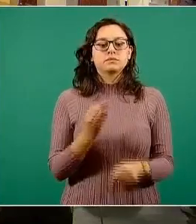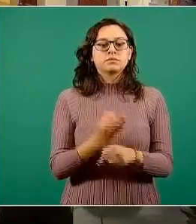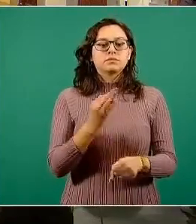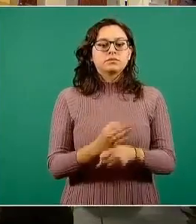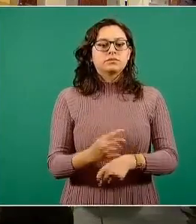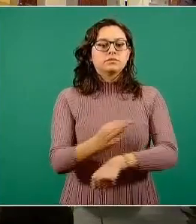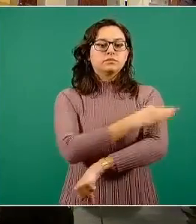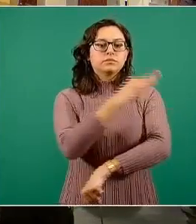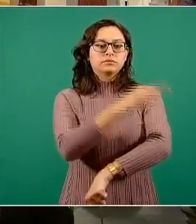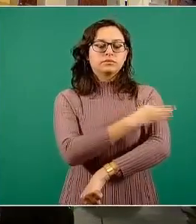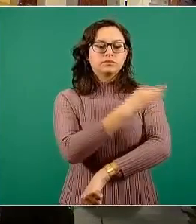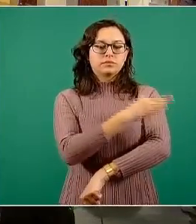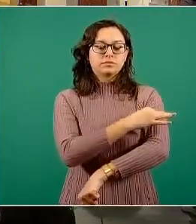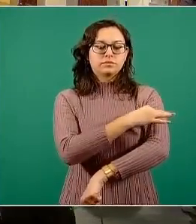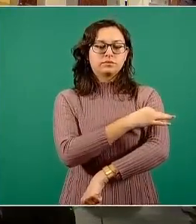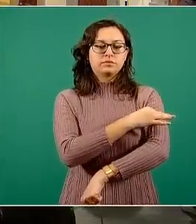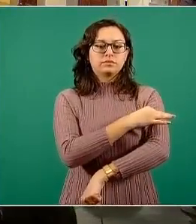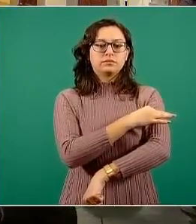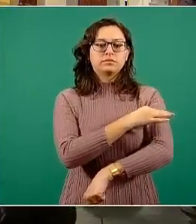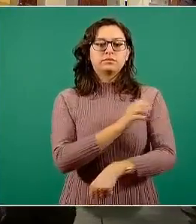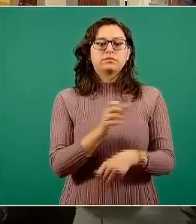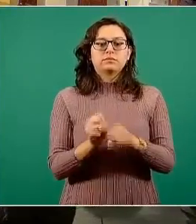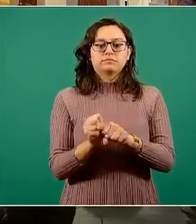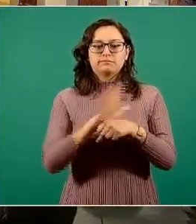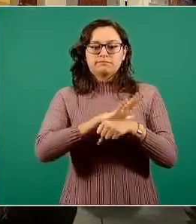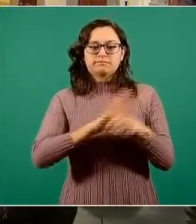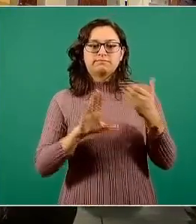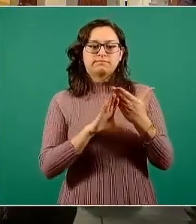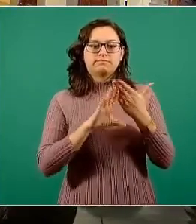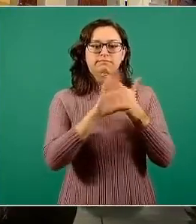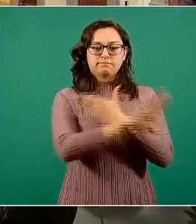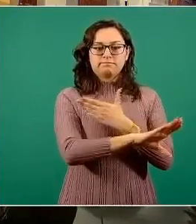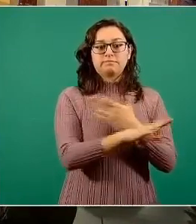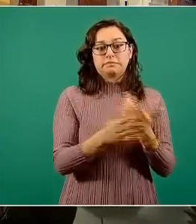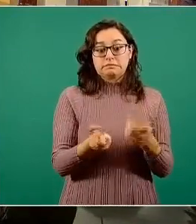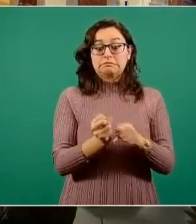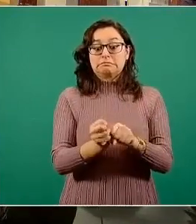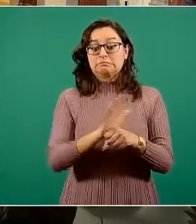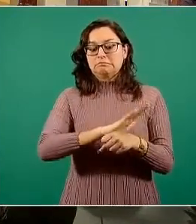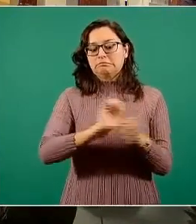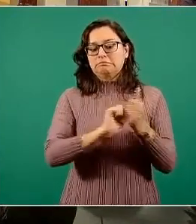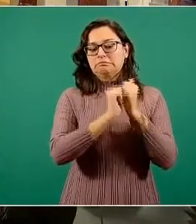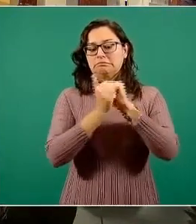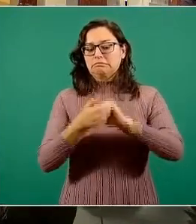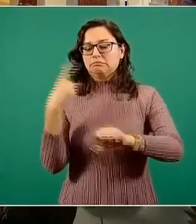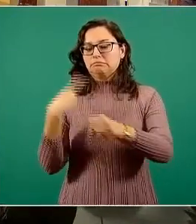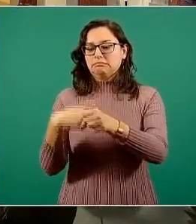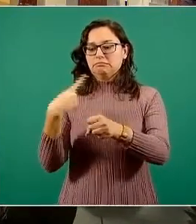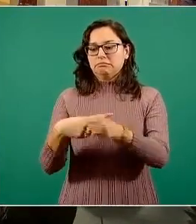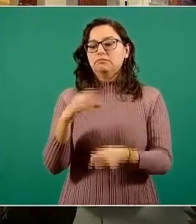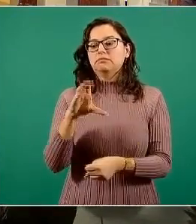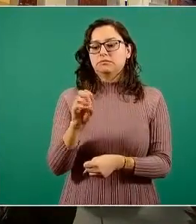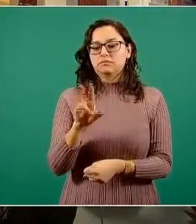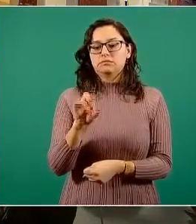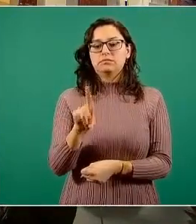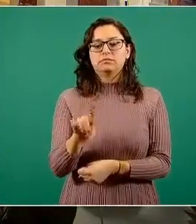contra el virus SARS-CoV-2, causante de COVID-19, para proteger contra COVID-19.